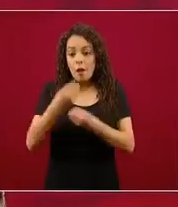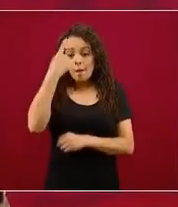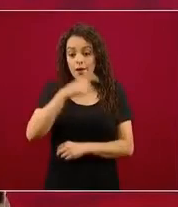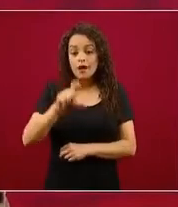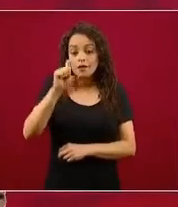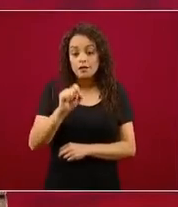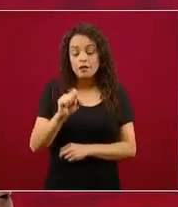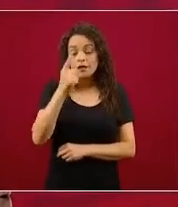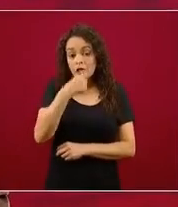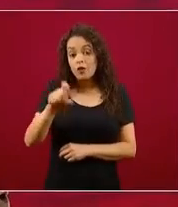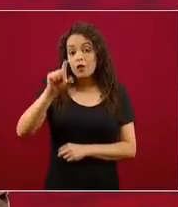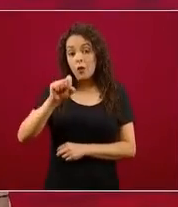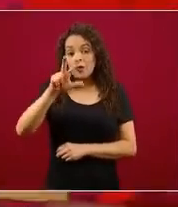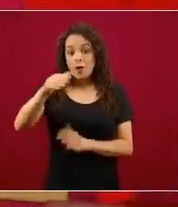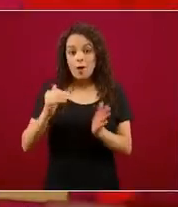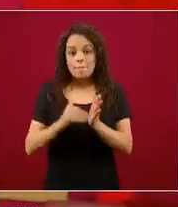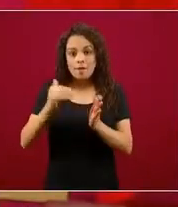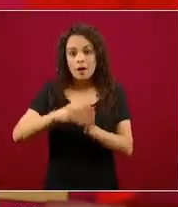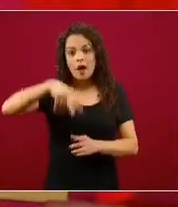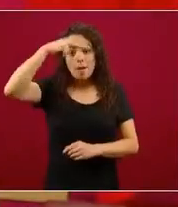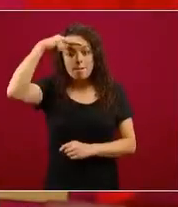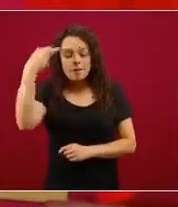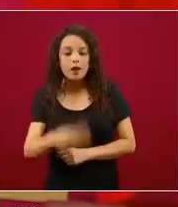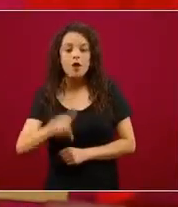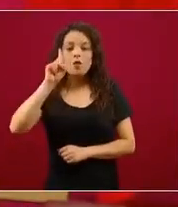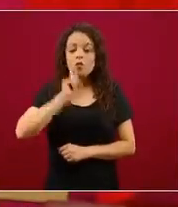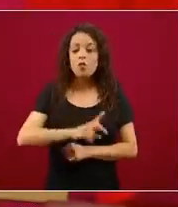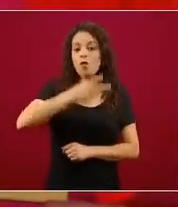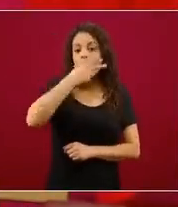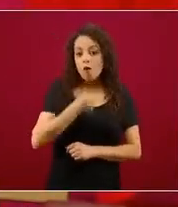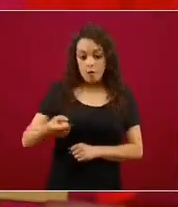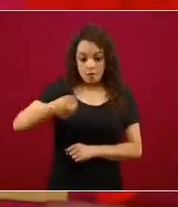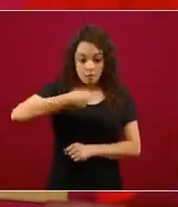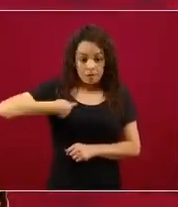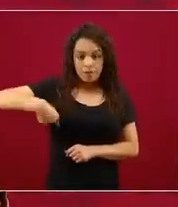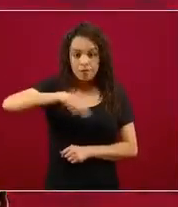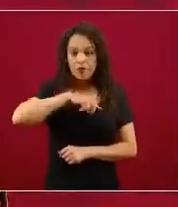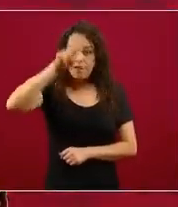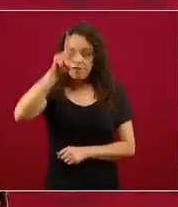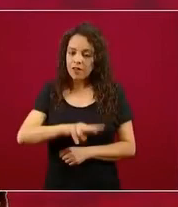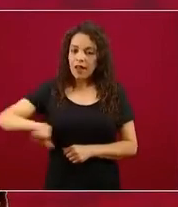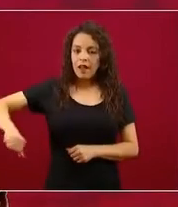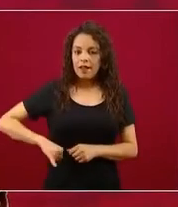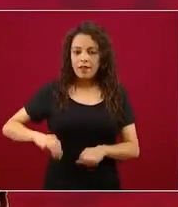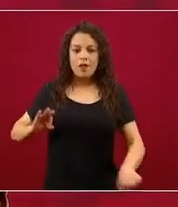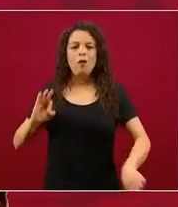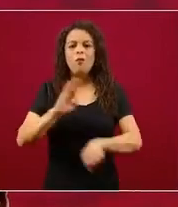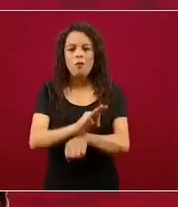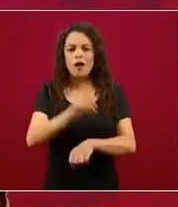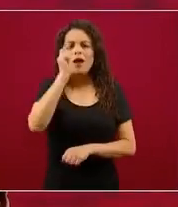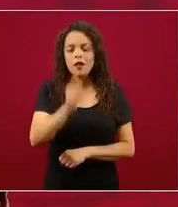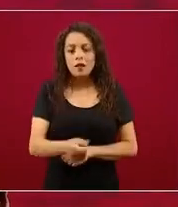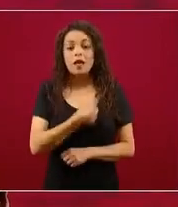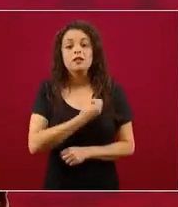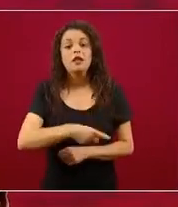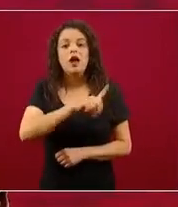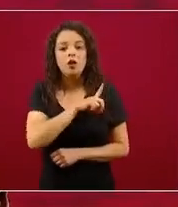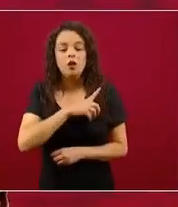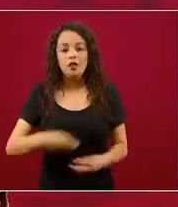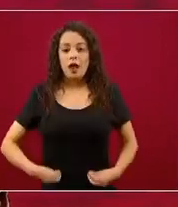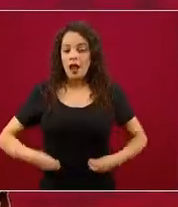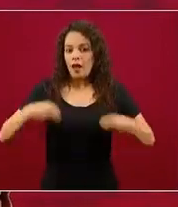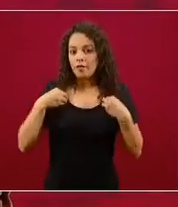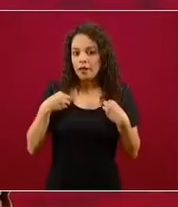mexicanos. A todos y todas nos interesa proteger la salud, proteger la vida, promover el